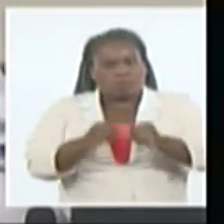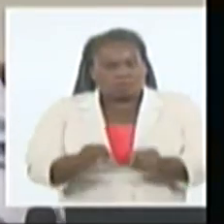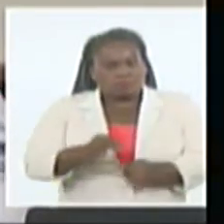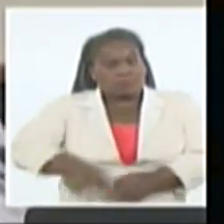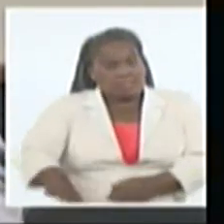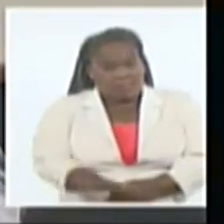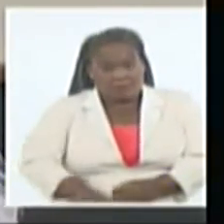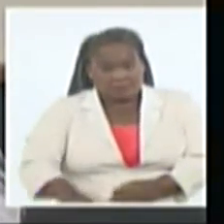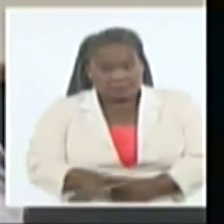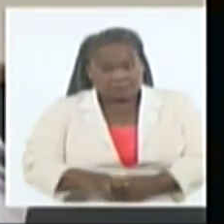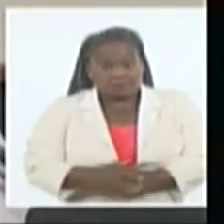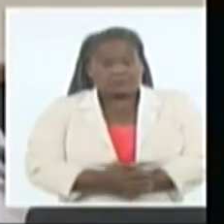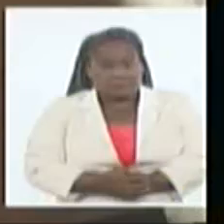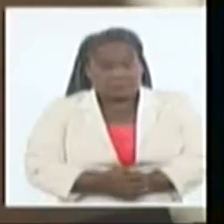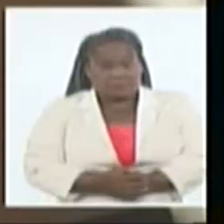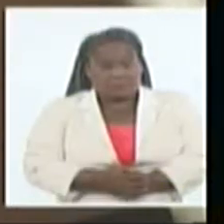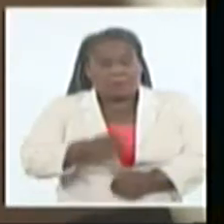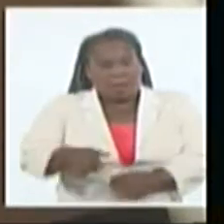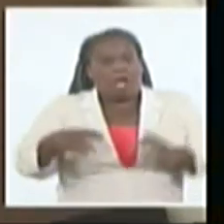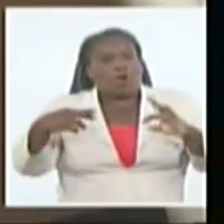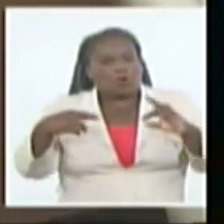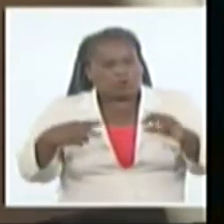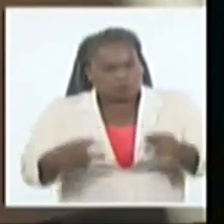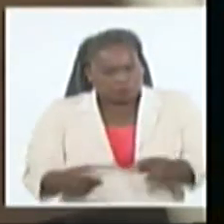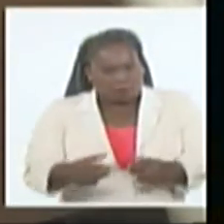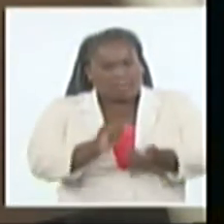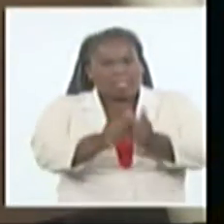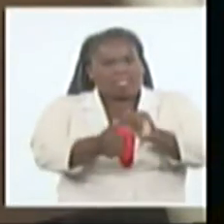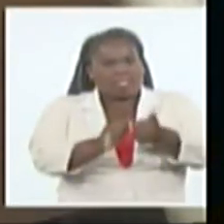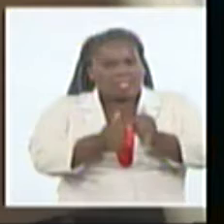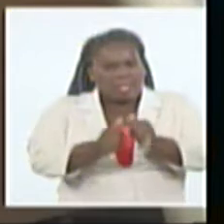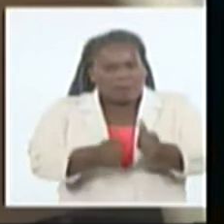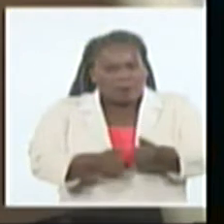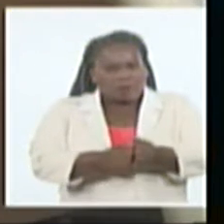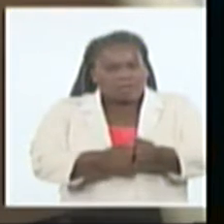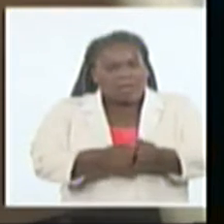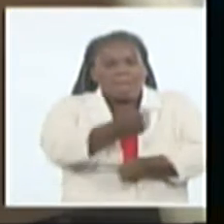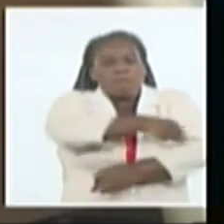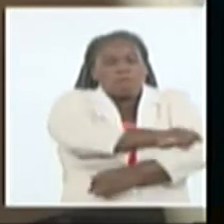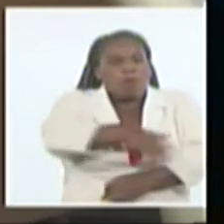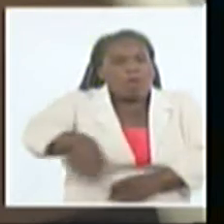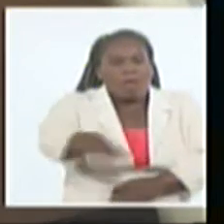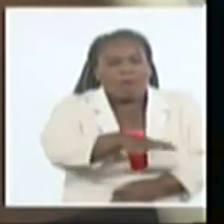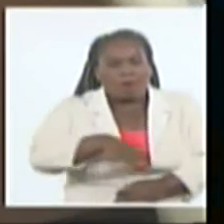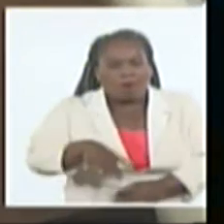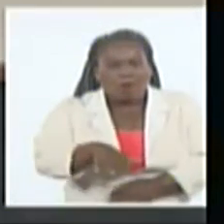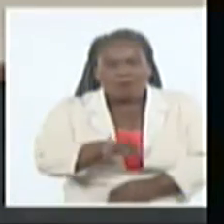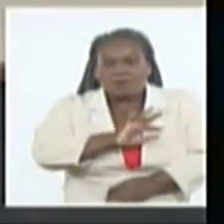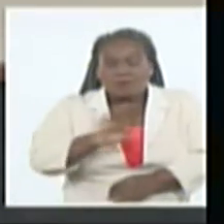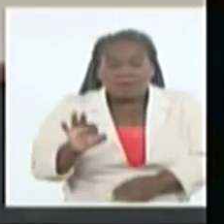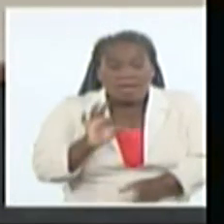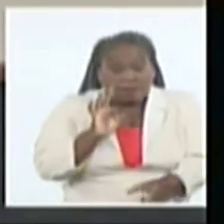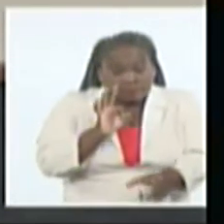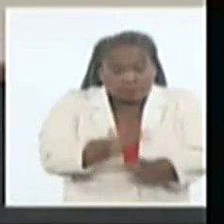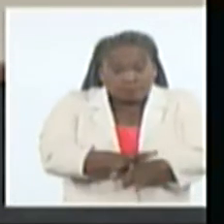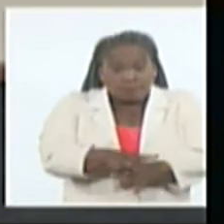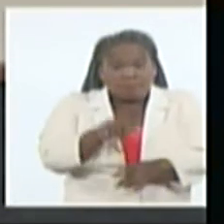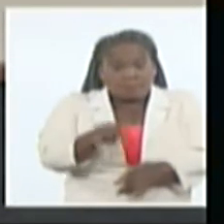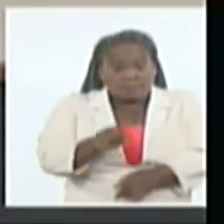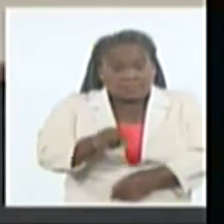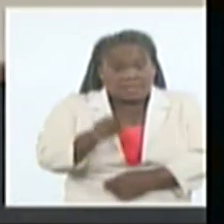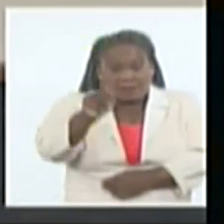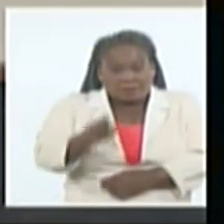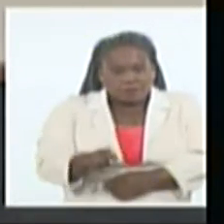para volver a rescatar el deporte masivo y, por supuesto, empezar a distinguir las figuras que puedan llegar al alto